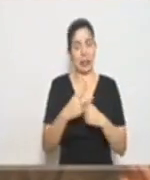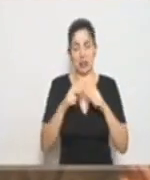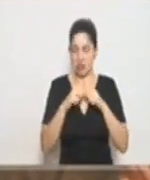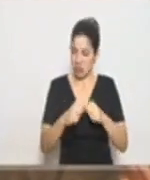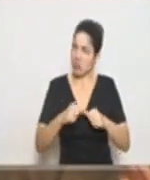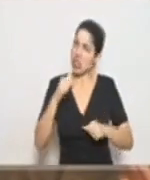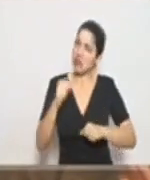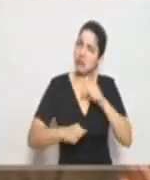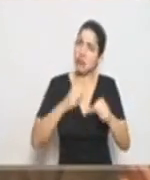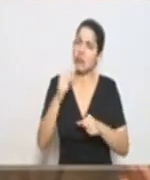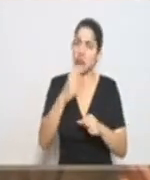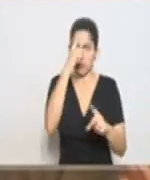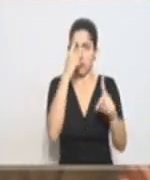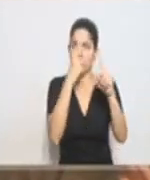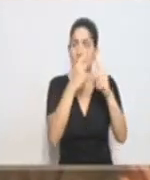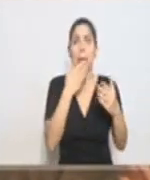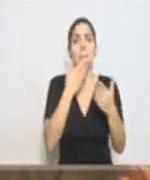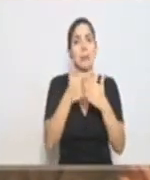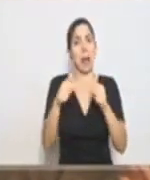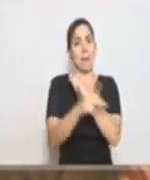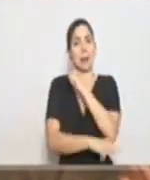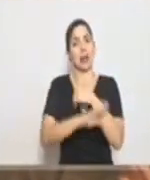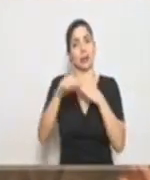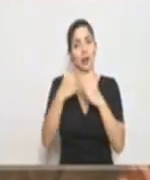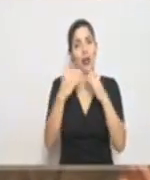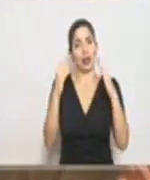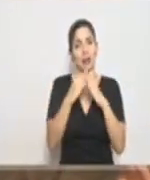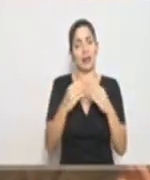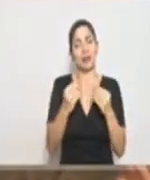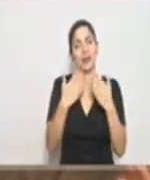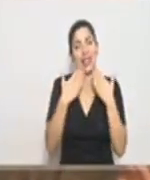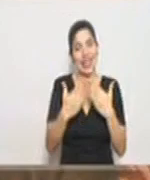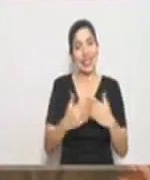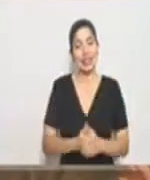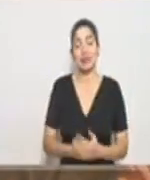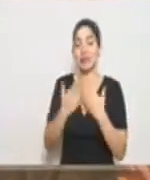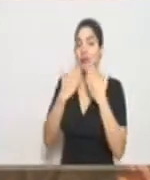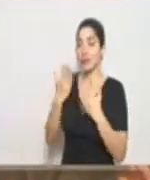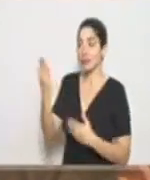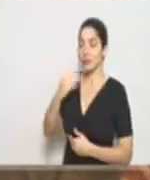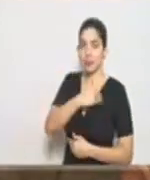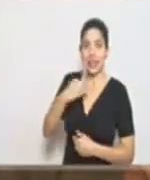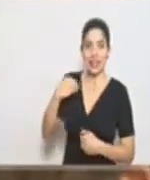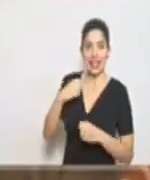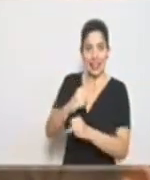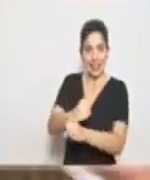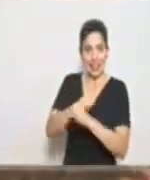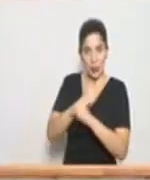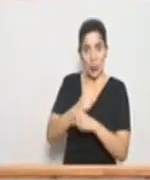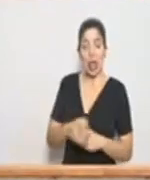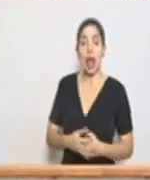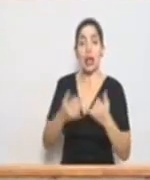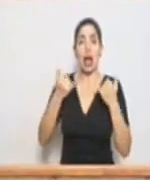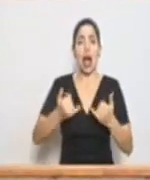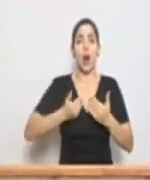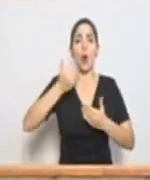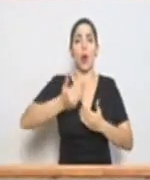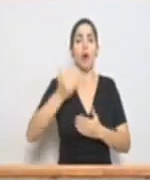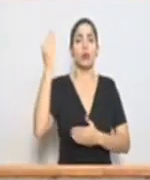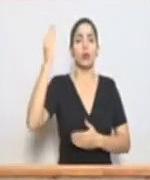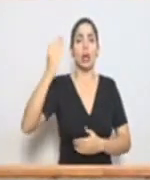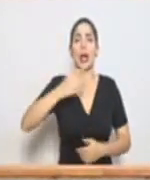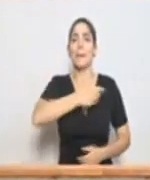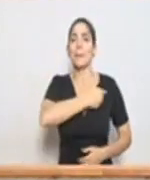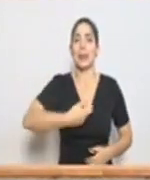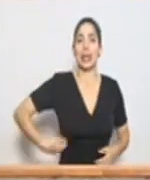adelante por el bien de este país en el que todos vivimos. Muchísimas gracias. Gracias al señor ministro de Seguridad. Escuchamos al señor